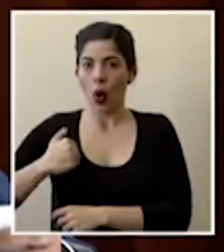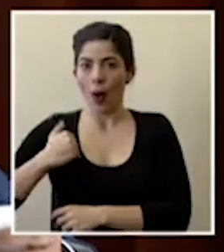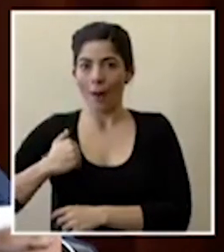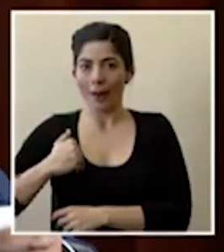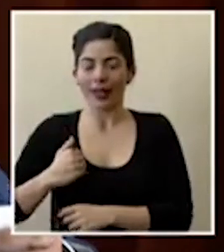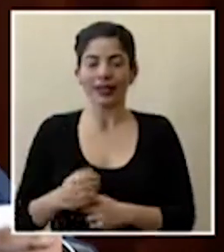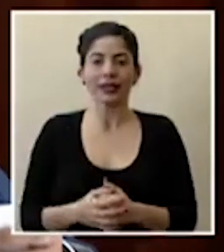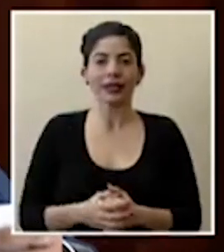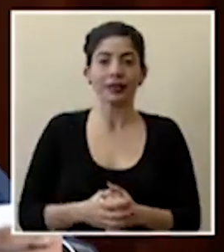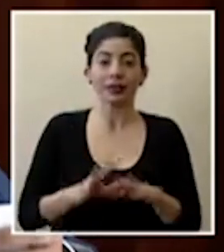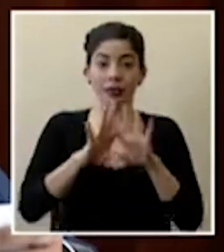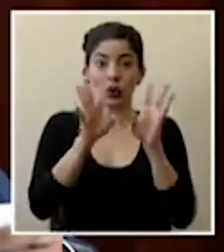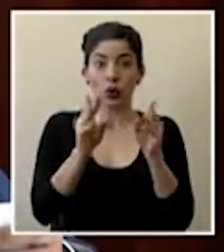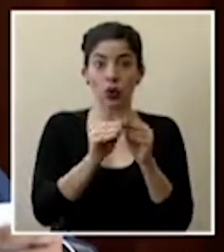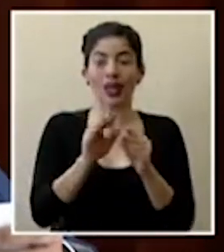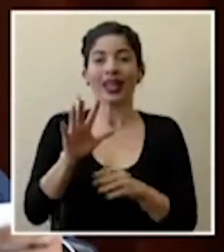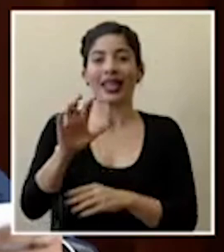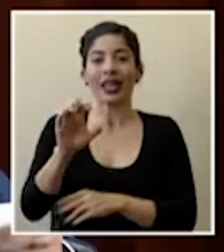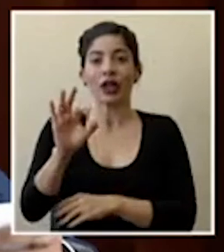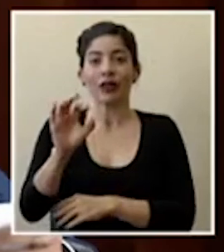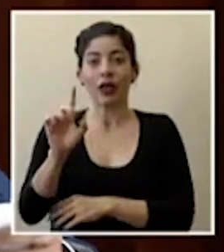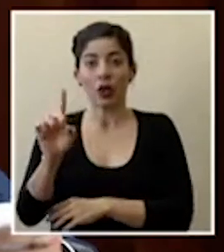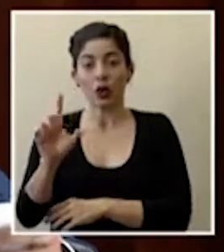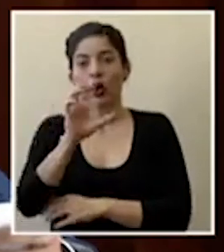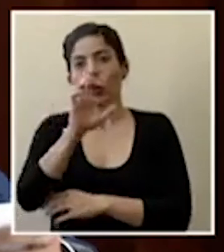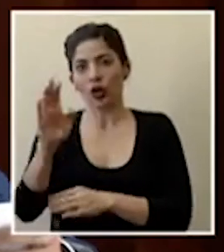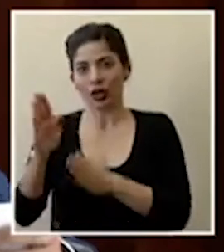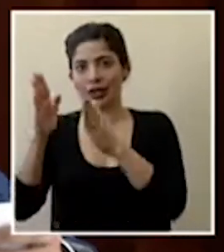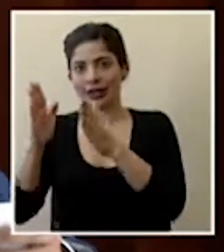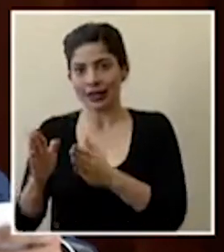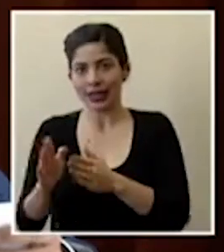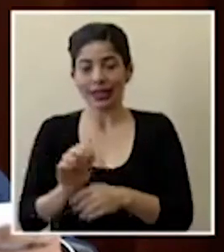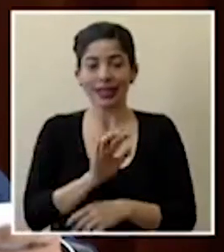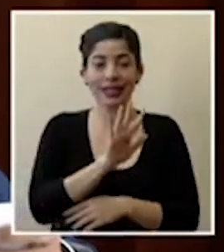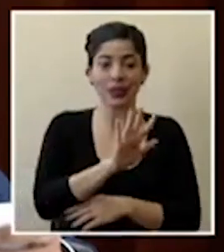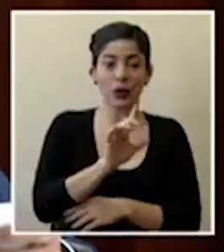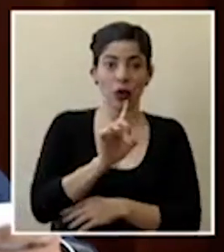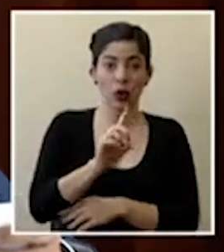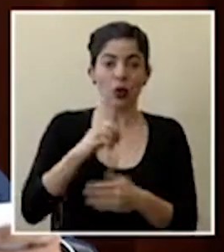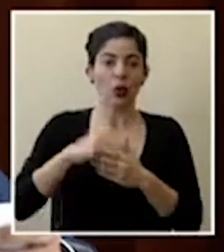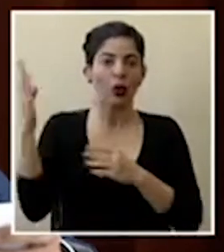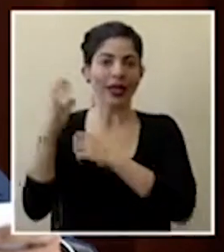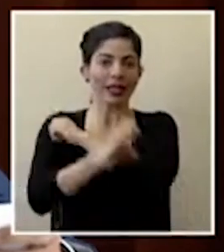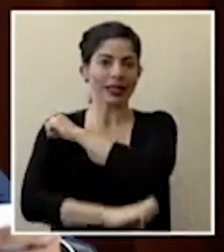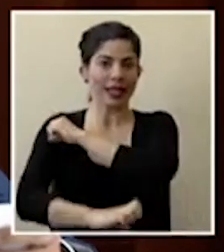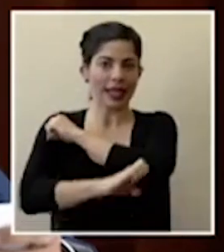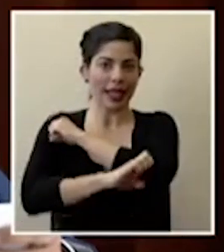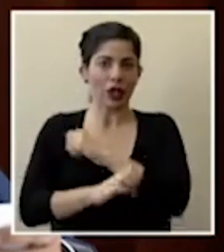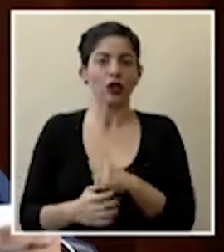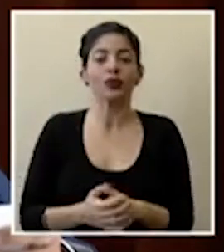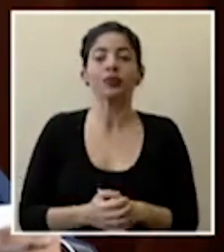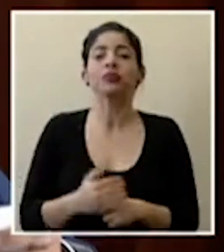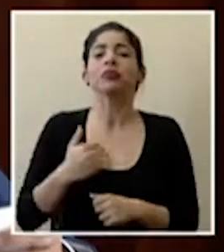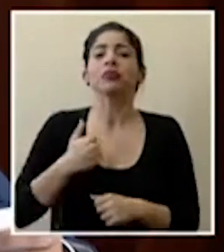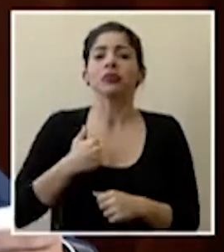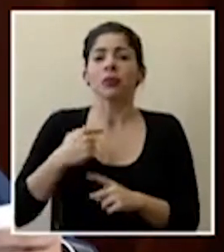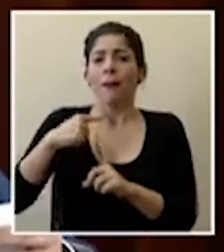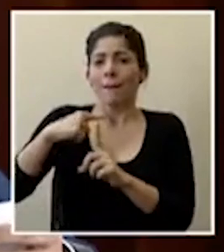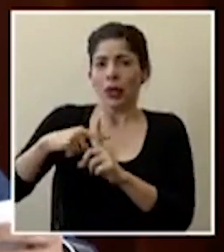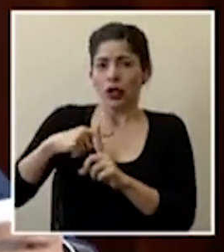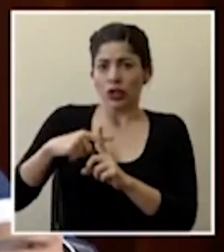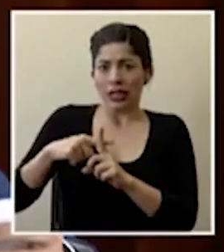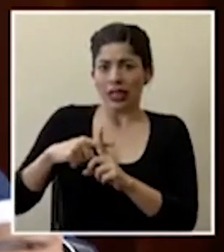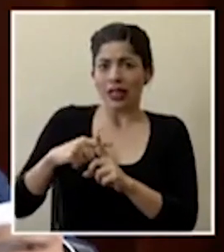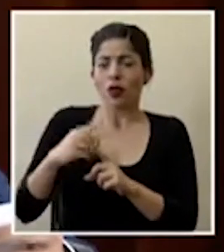de los cuales 591 son costarricenses y 51 son extranjeros tenemos casos positivos